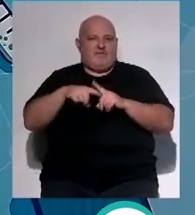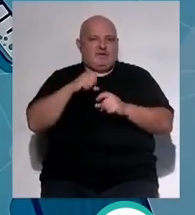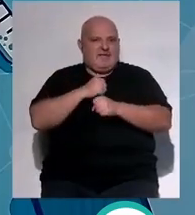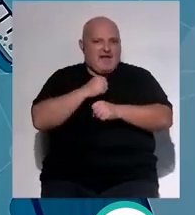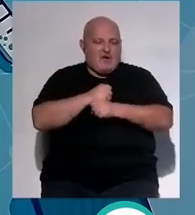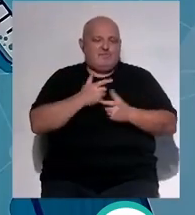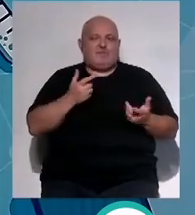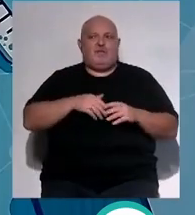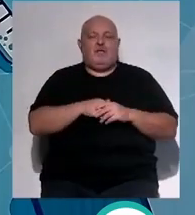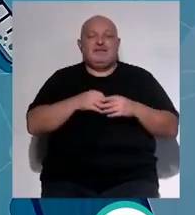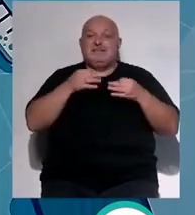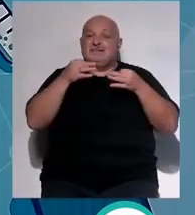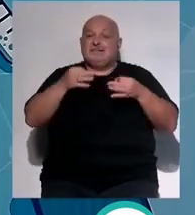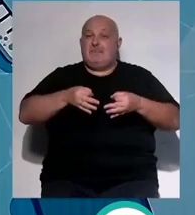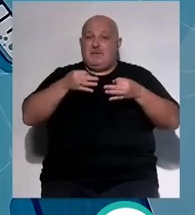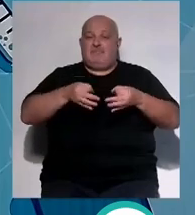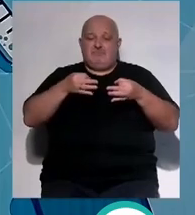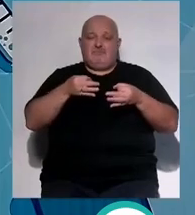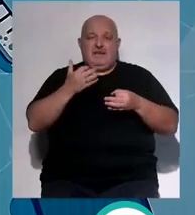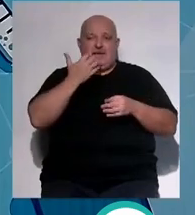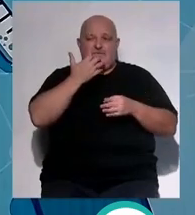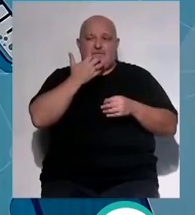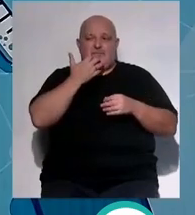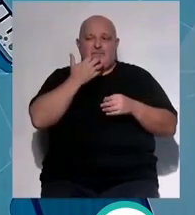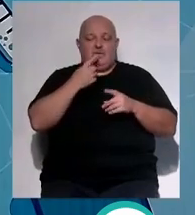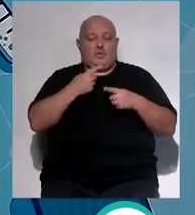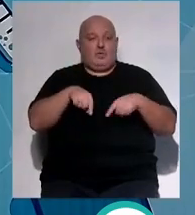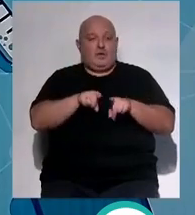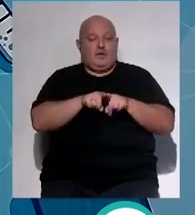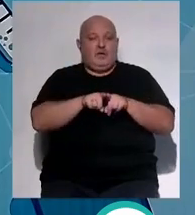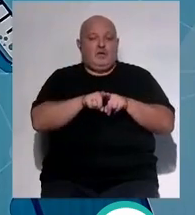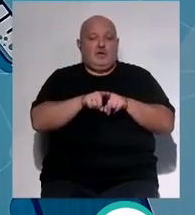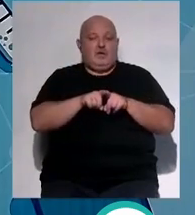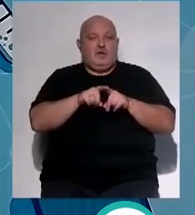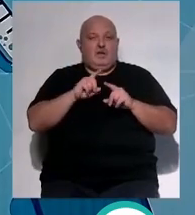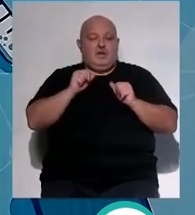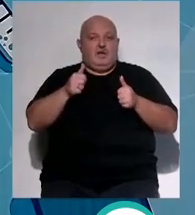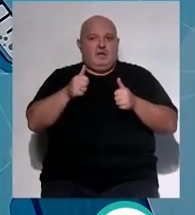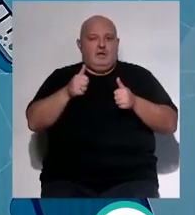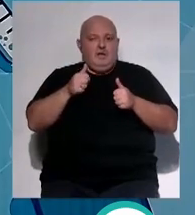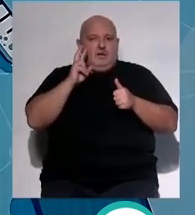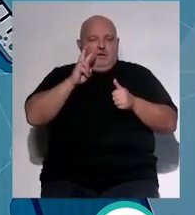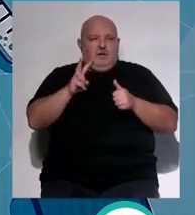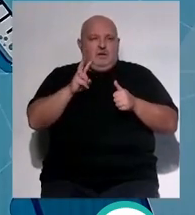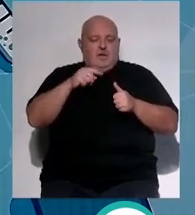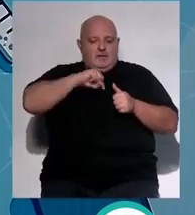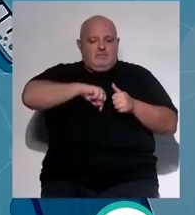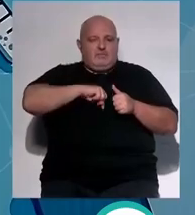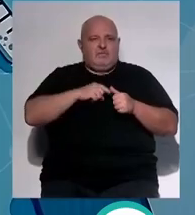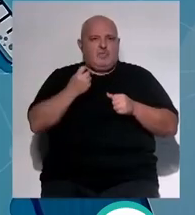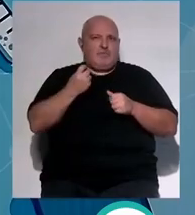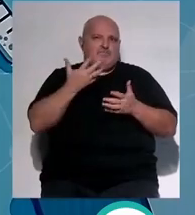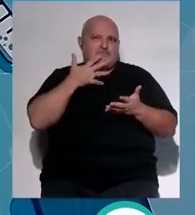y siempre lo pongo con el mismo ejemplo igual que cuando vas a encender una máquina mira si tienes pilas si tienes